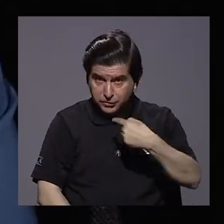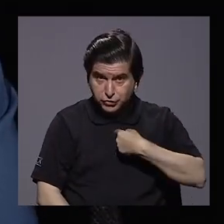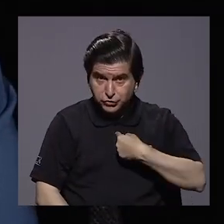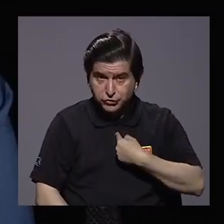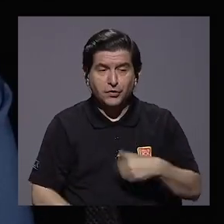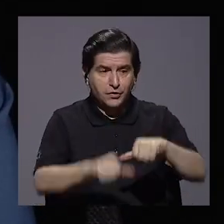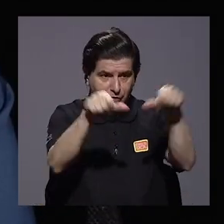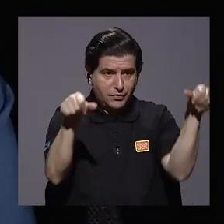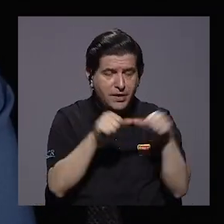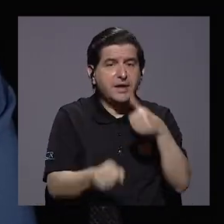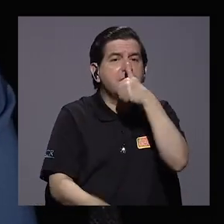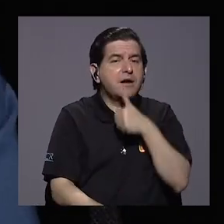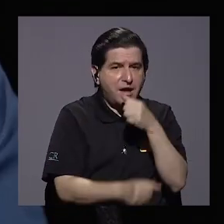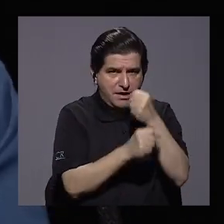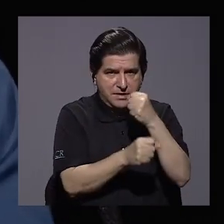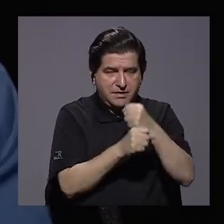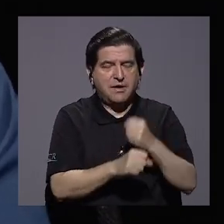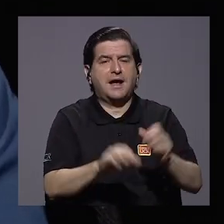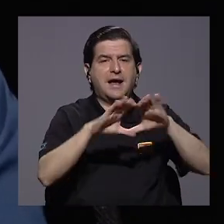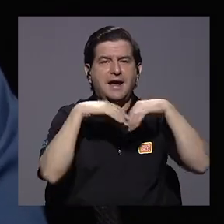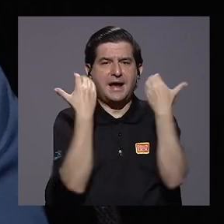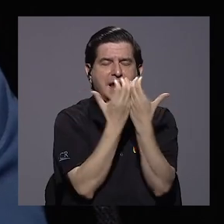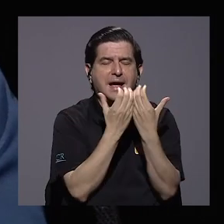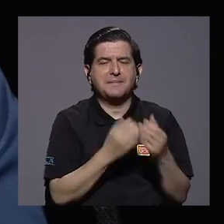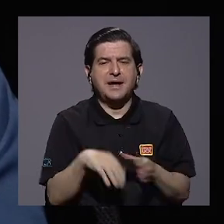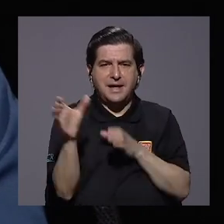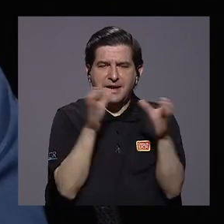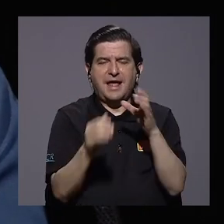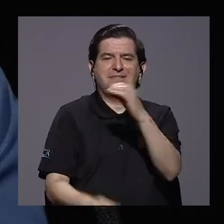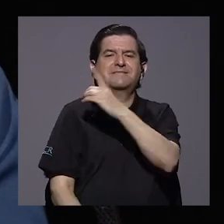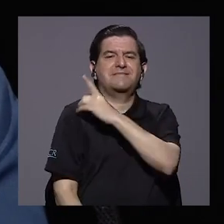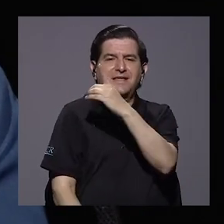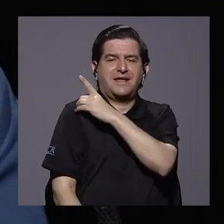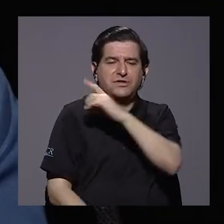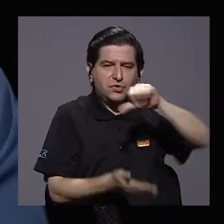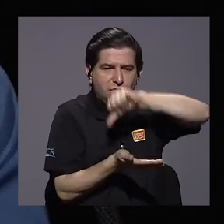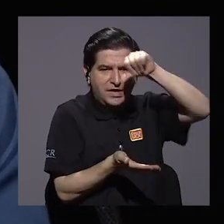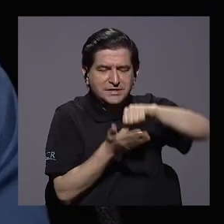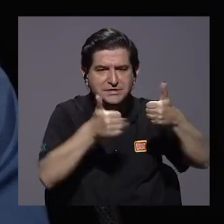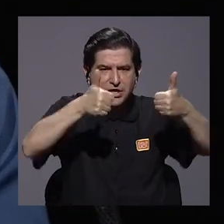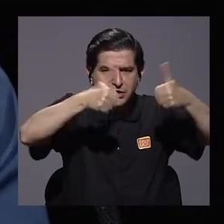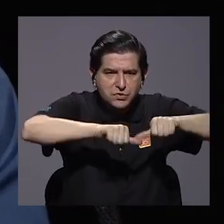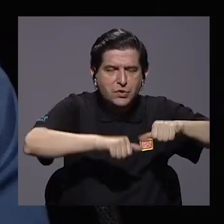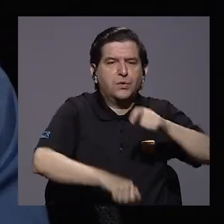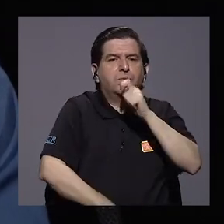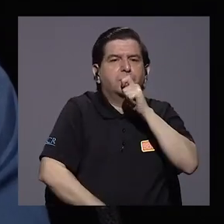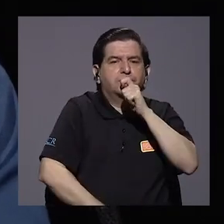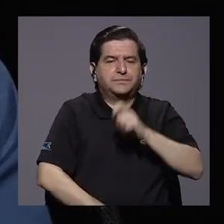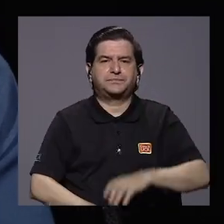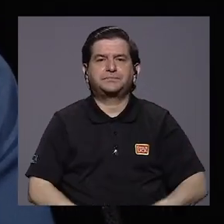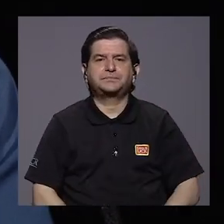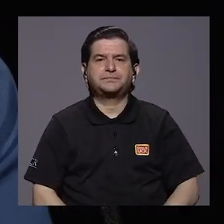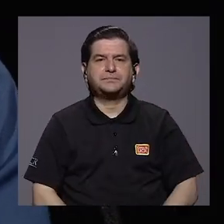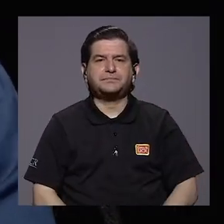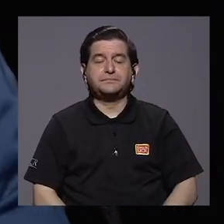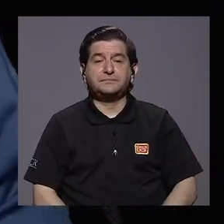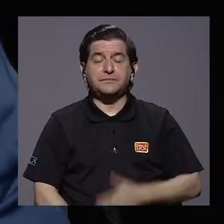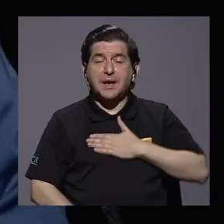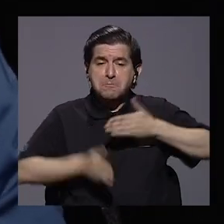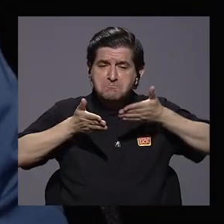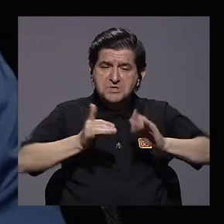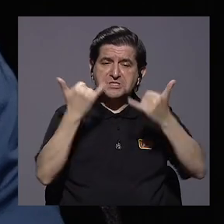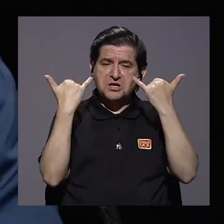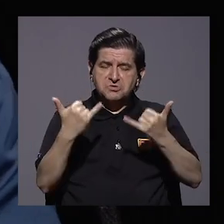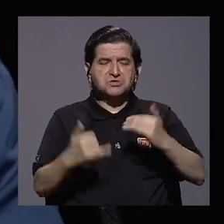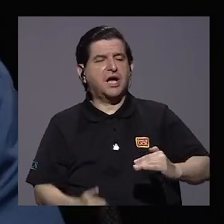yo estaba en el sector privado, trabajaba en la Cámara de Comercio como directora del Centro de Conciliación y Arbitraje y ya mis